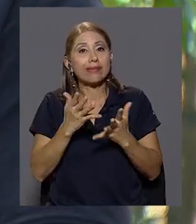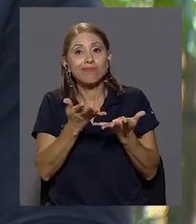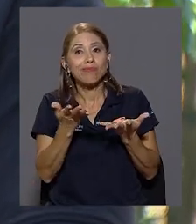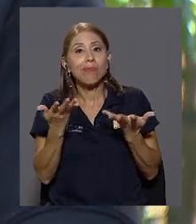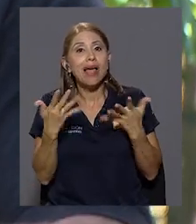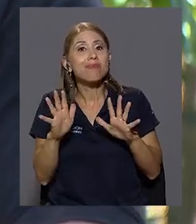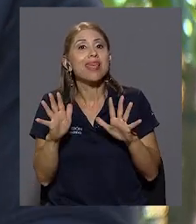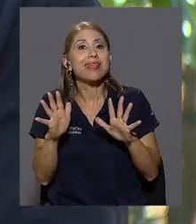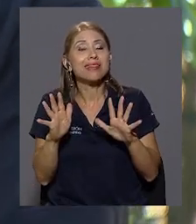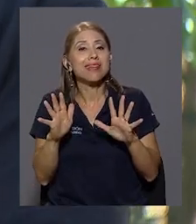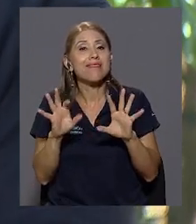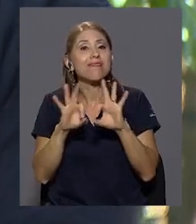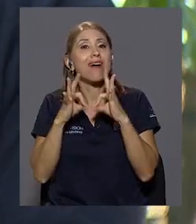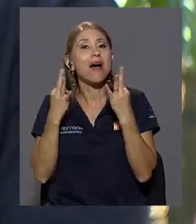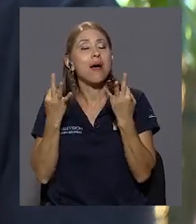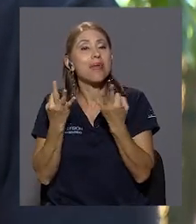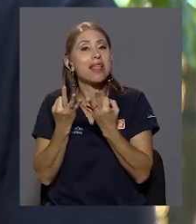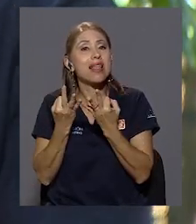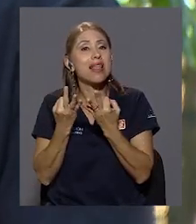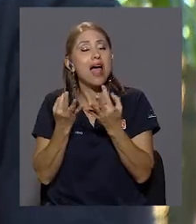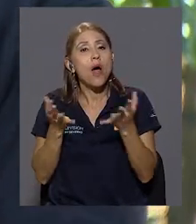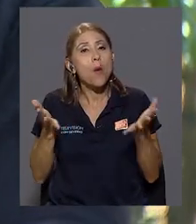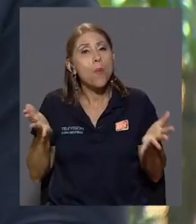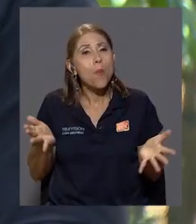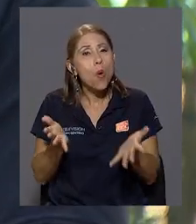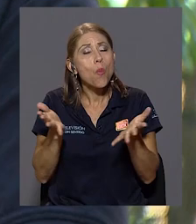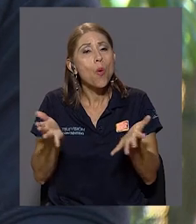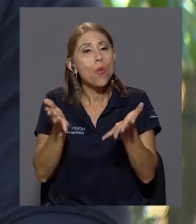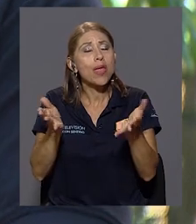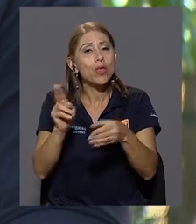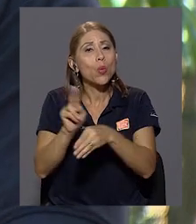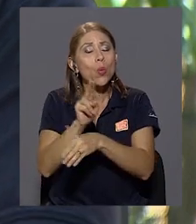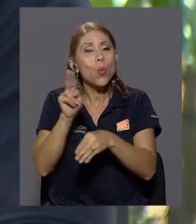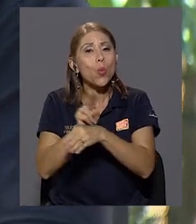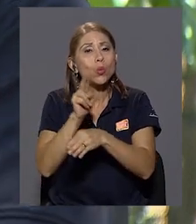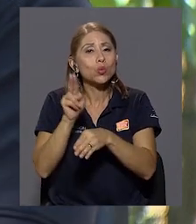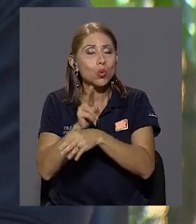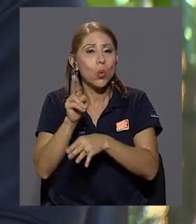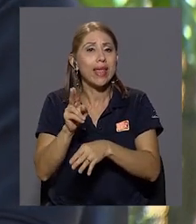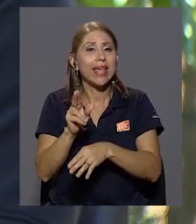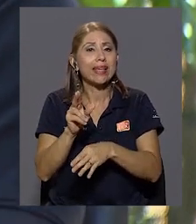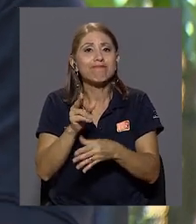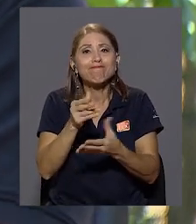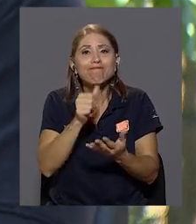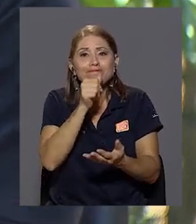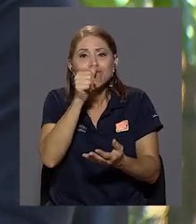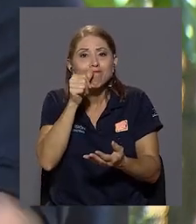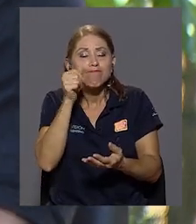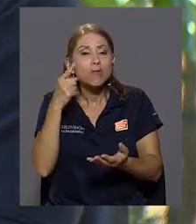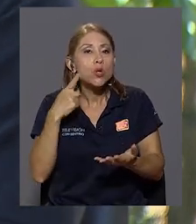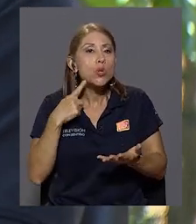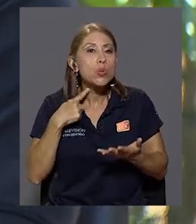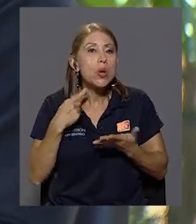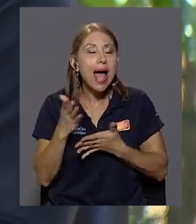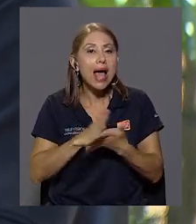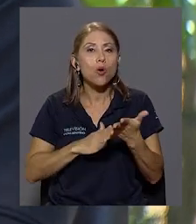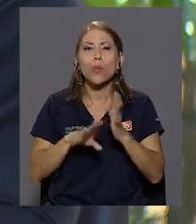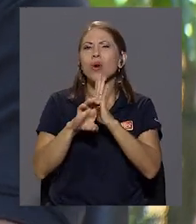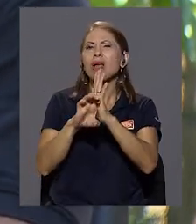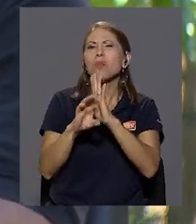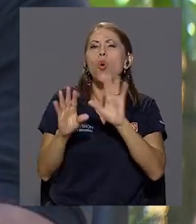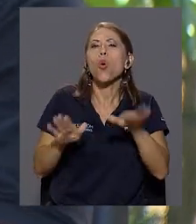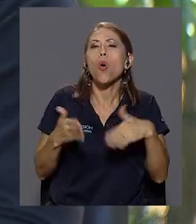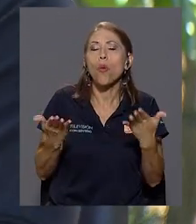intención, estén más bien promoviendo inconscientemente el consumo de sustancias. ¿A qué me refiero concretamente?